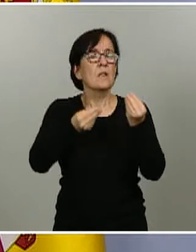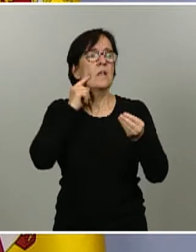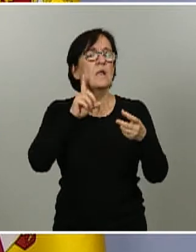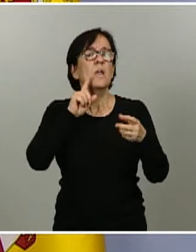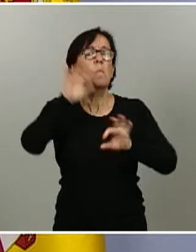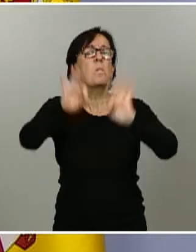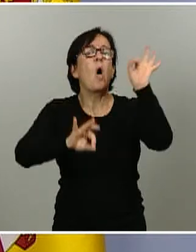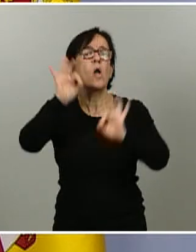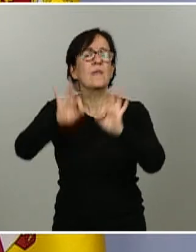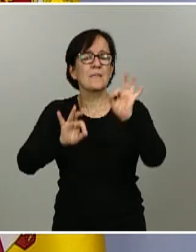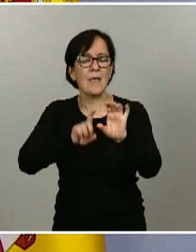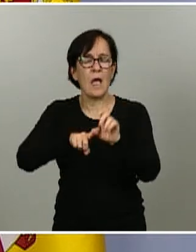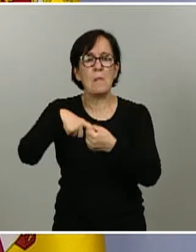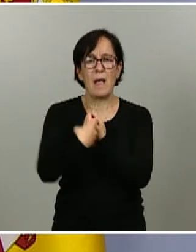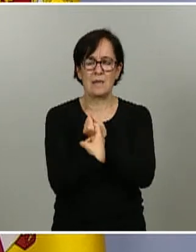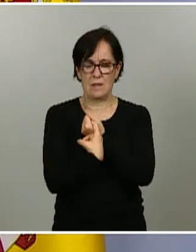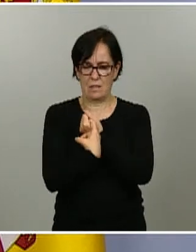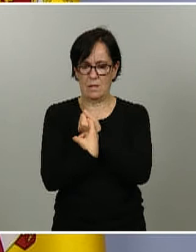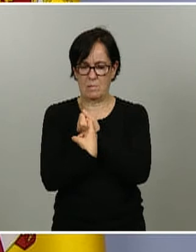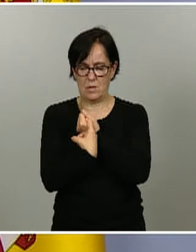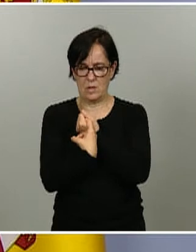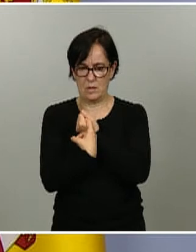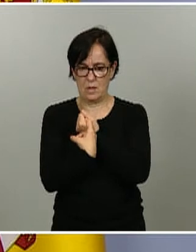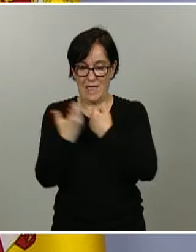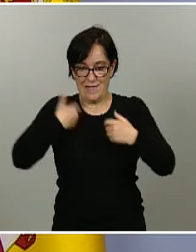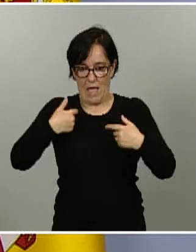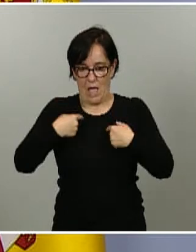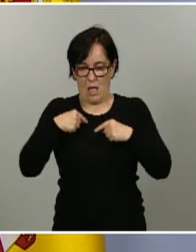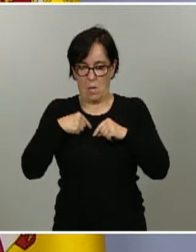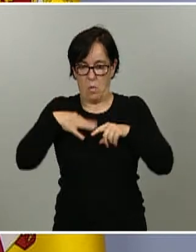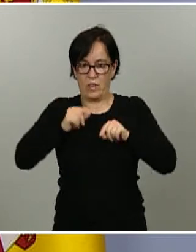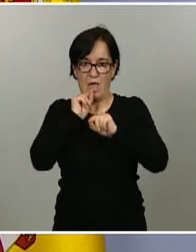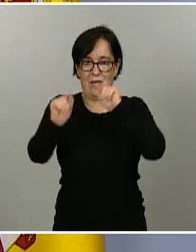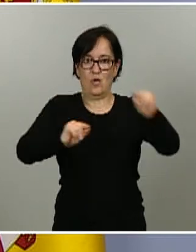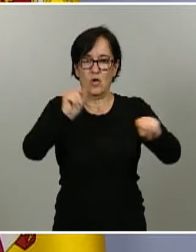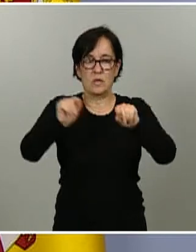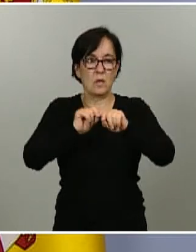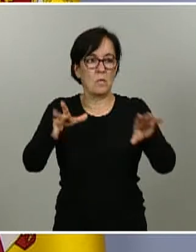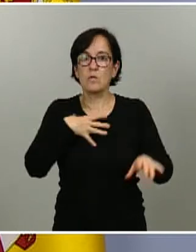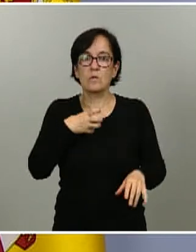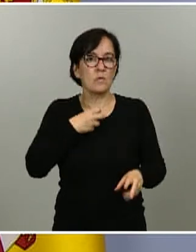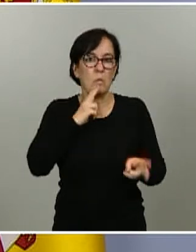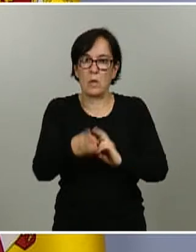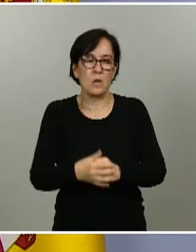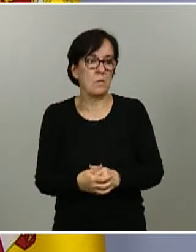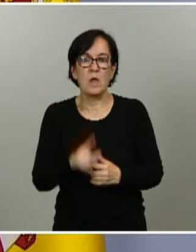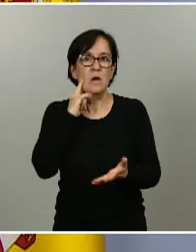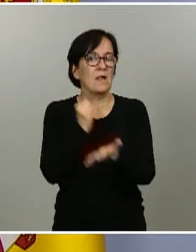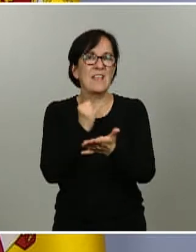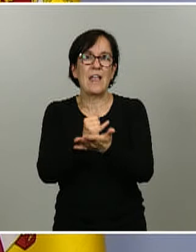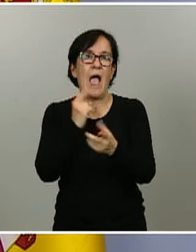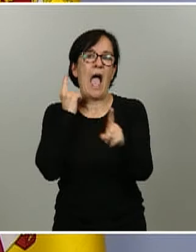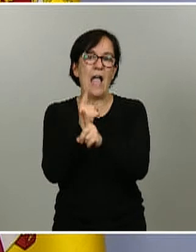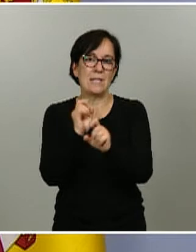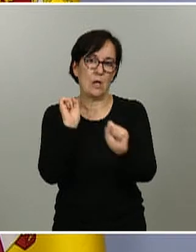participantes eran contagiosos quiero decir que esto no se puede responder con un test de anticuerpos con